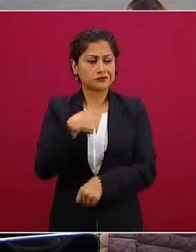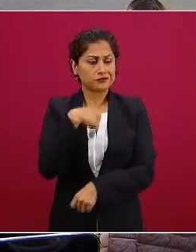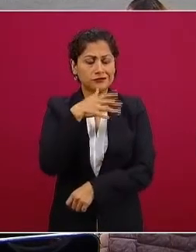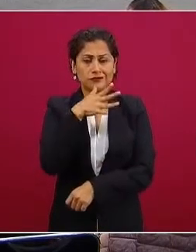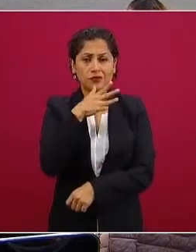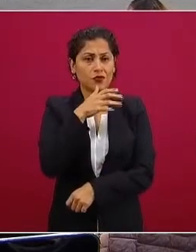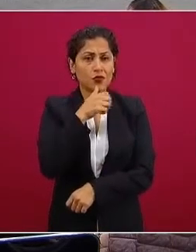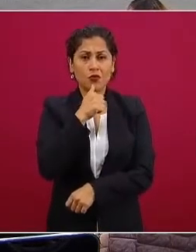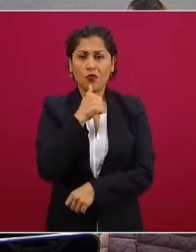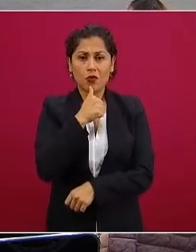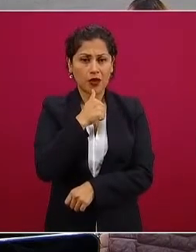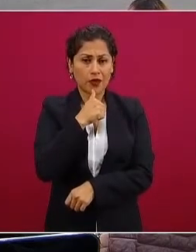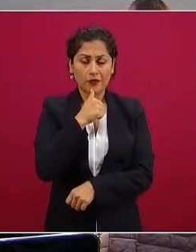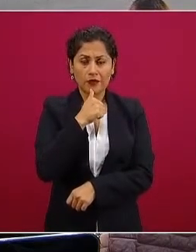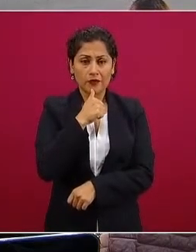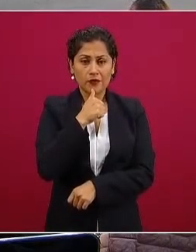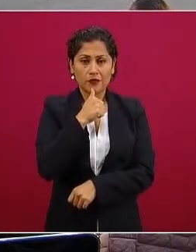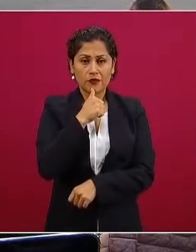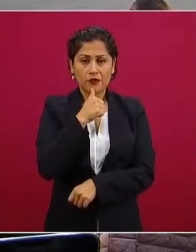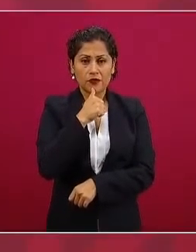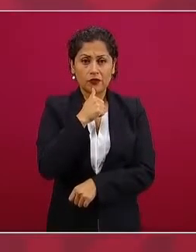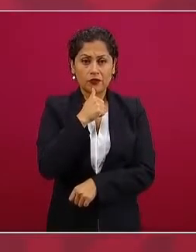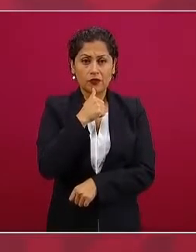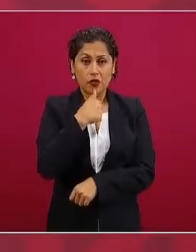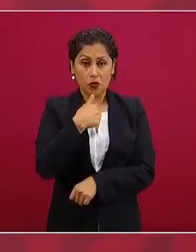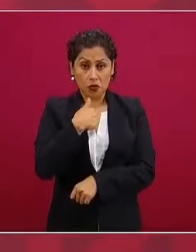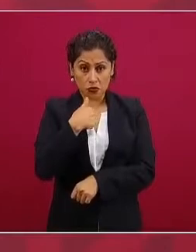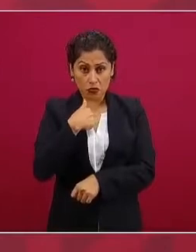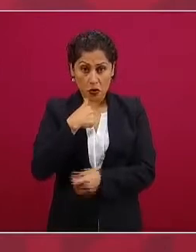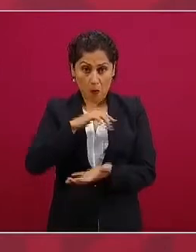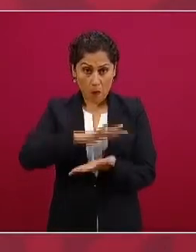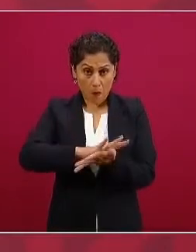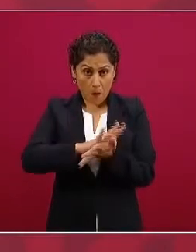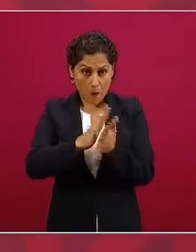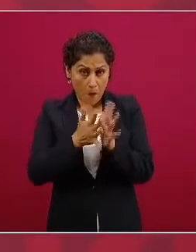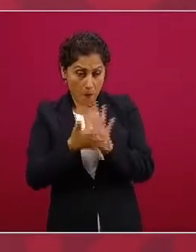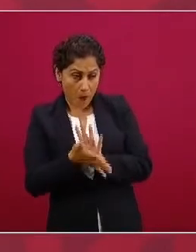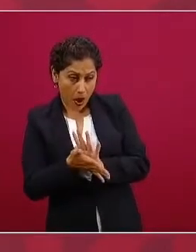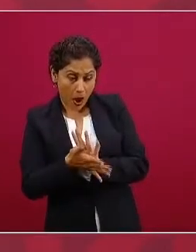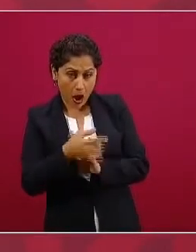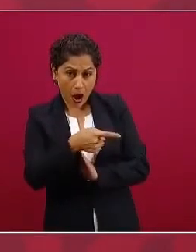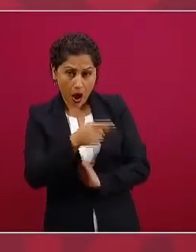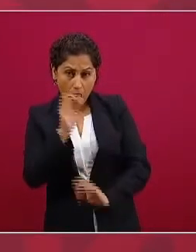ni ser este cómplice de la corrupción de la impunidad